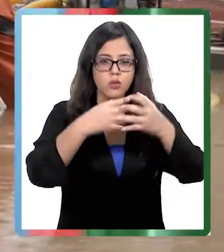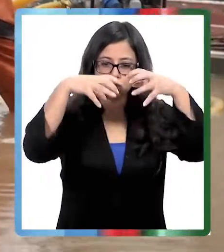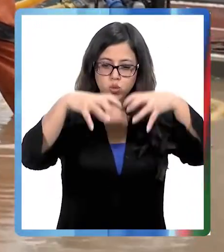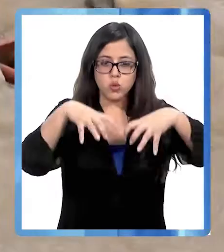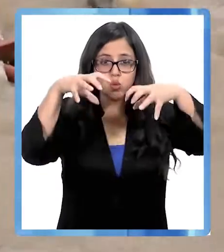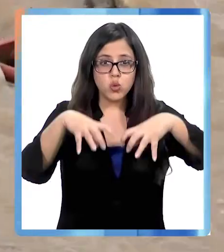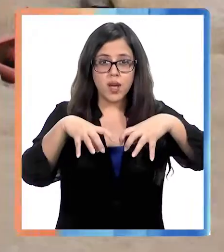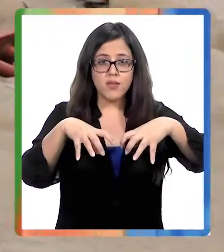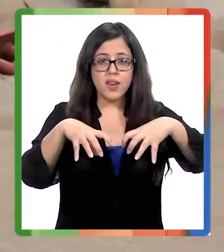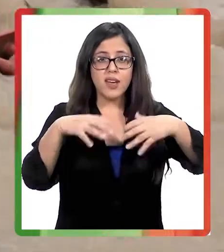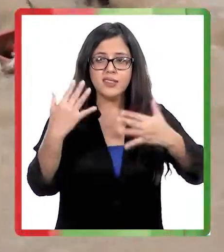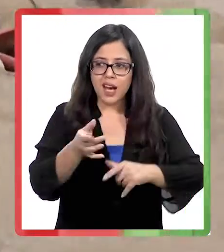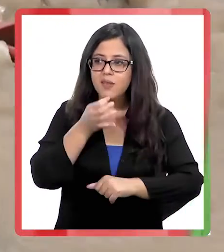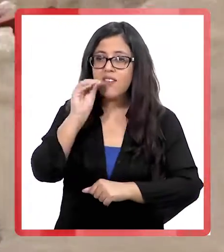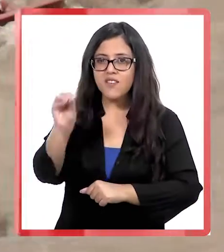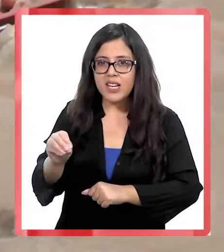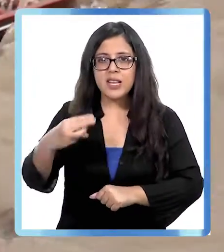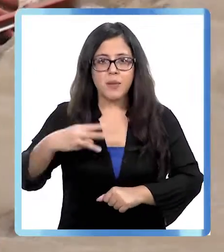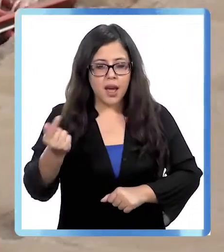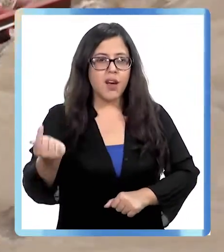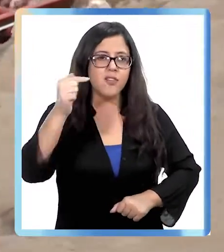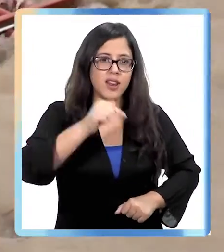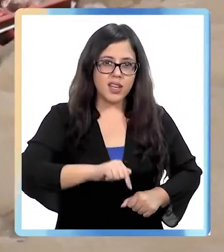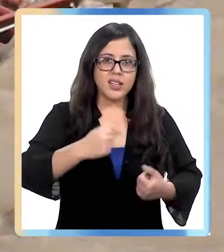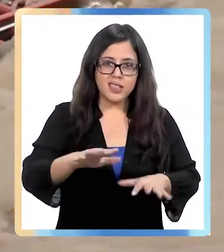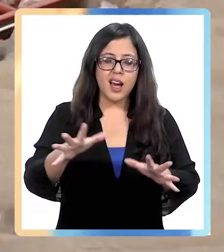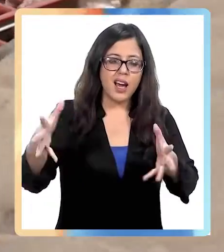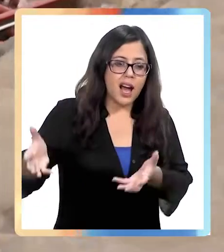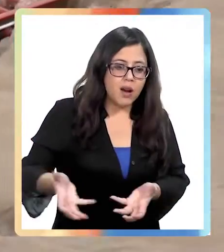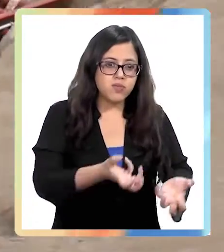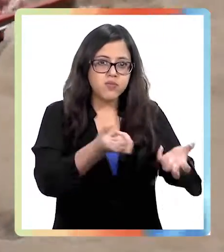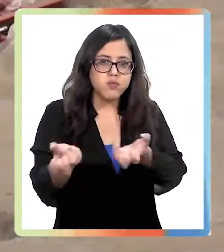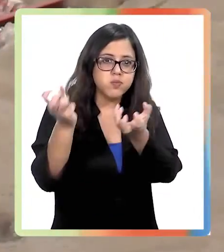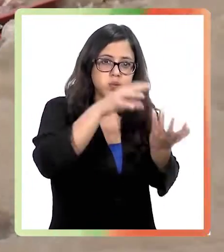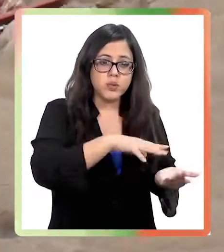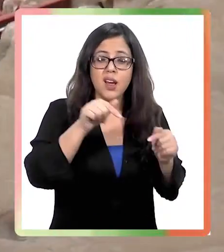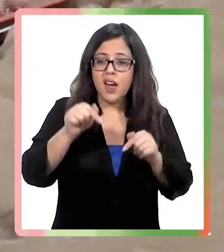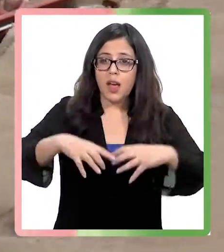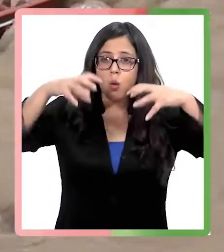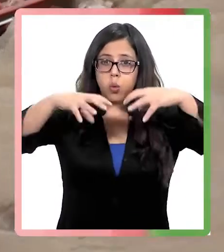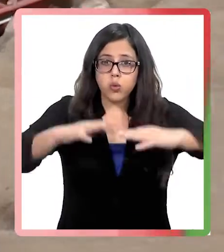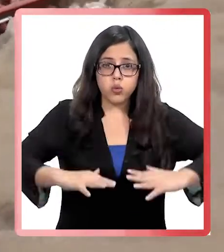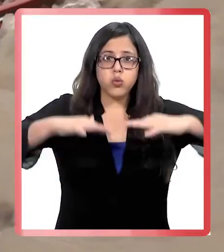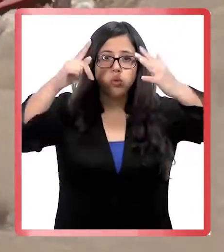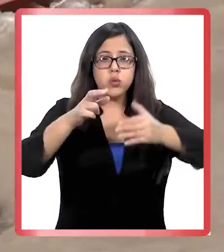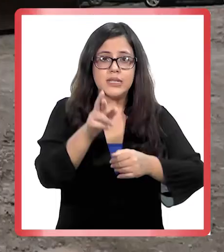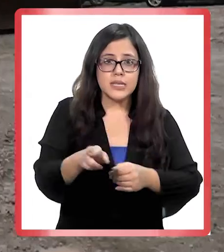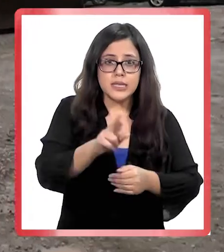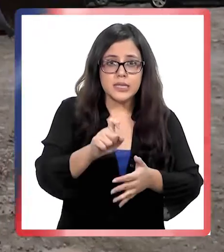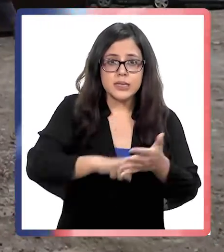lluvia, dijimos al municipio que tenían que venir, sacar las aguas. Si bien las inundaciones se han reiterado los últimos meses,